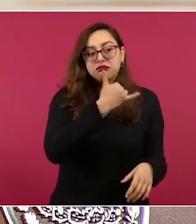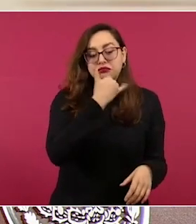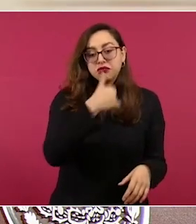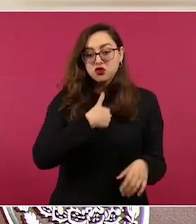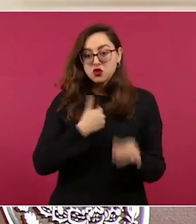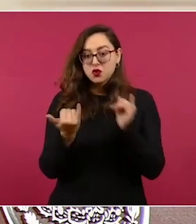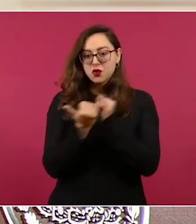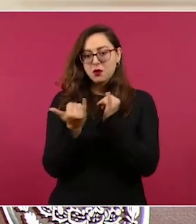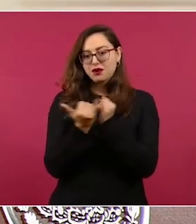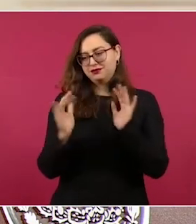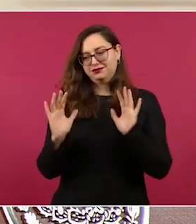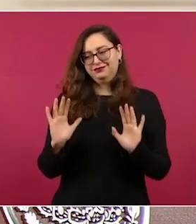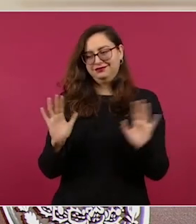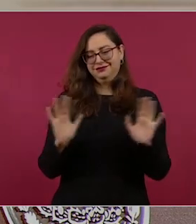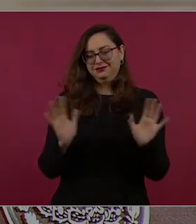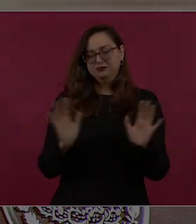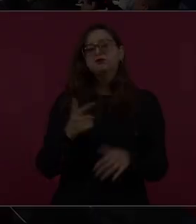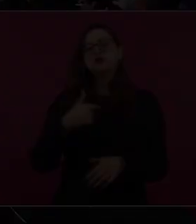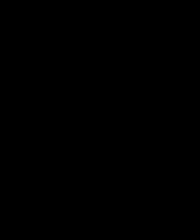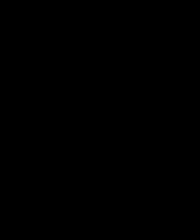eso sí lo aseguro.